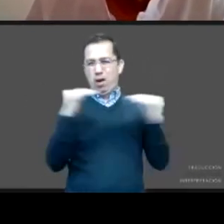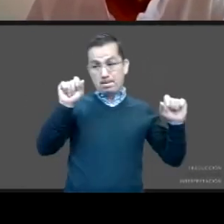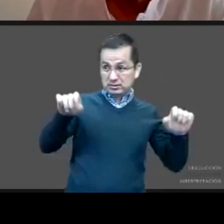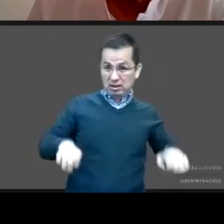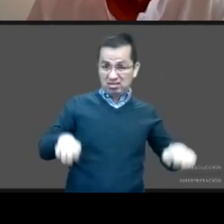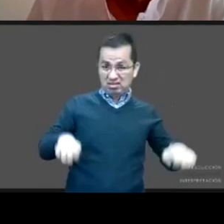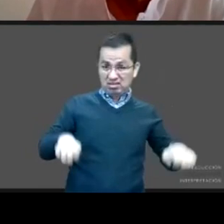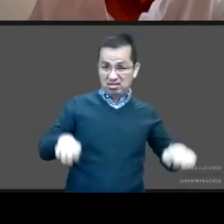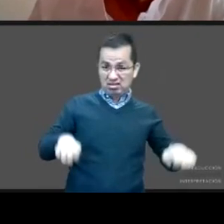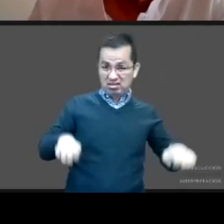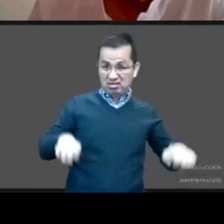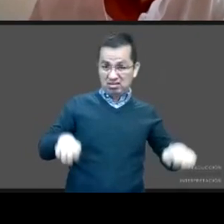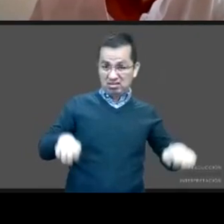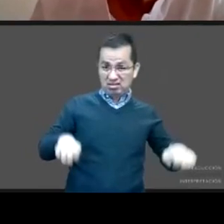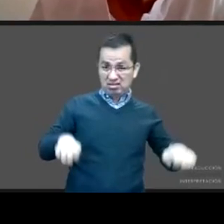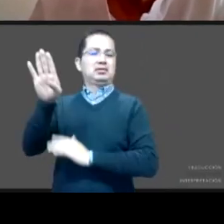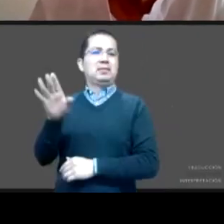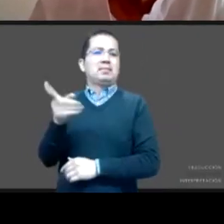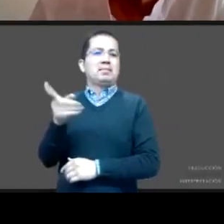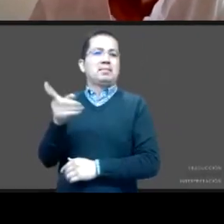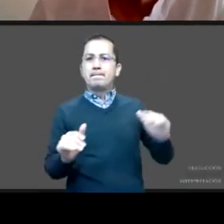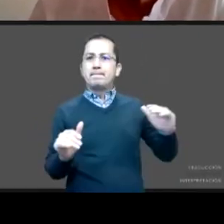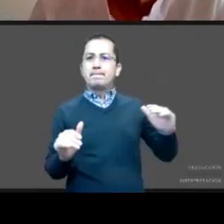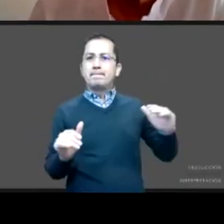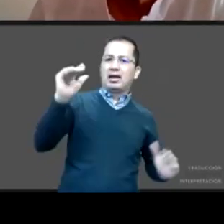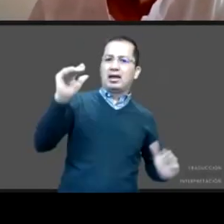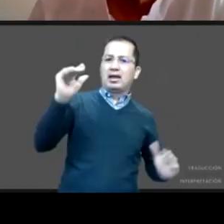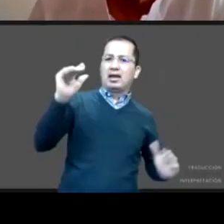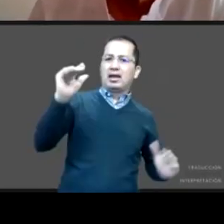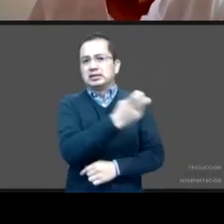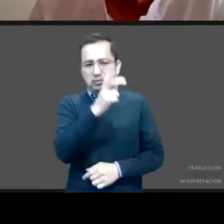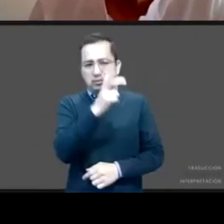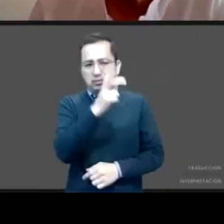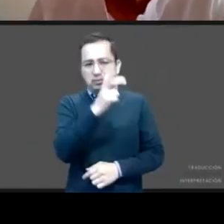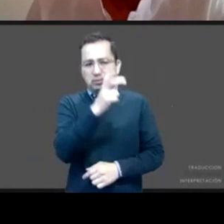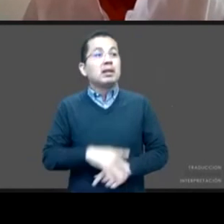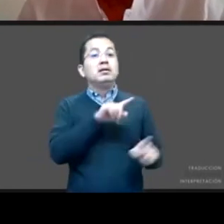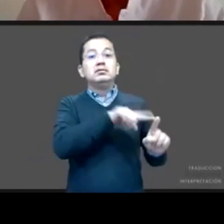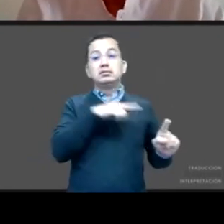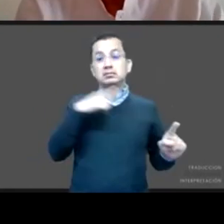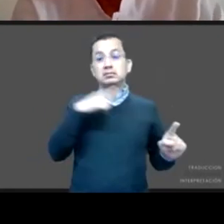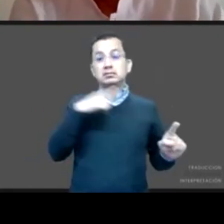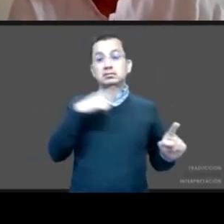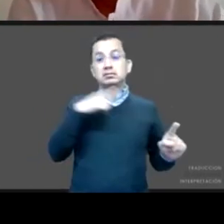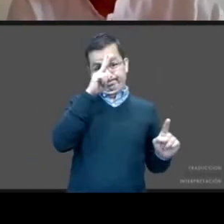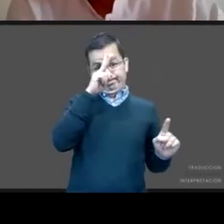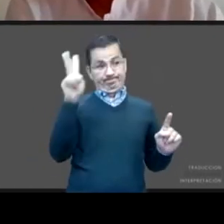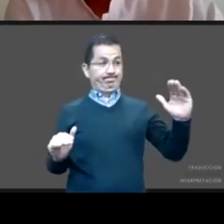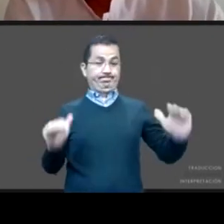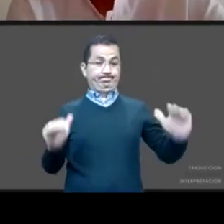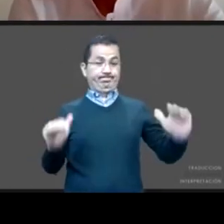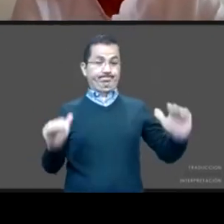acentuada esta desventaja al compararse con sus pares masculinos. Y entonces, la